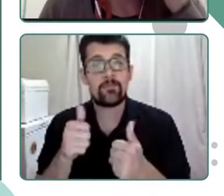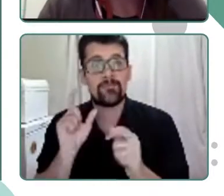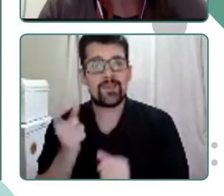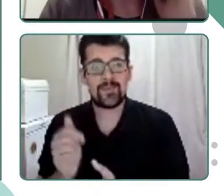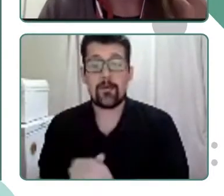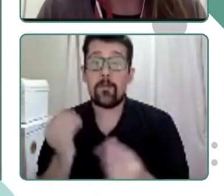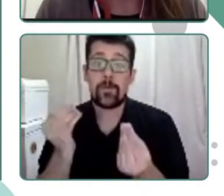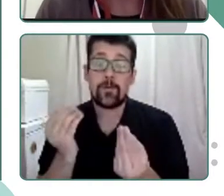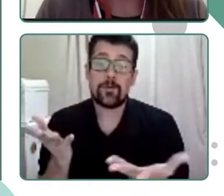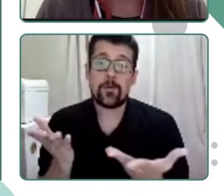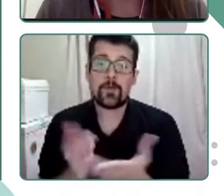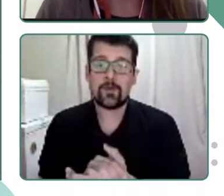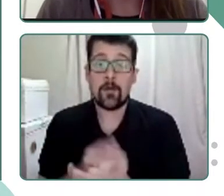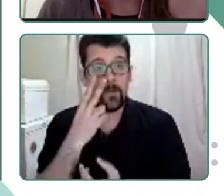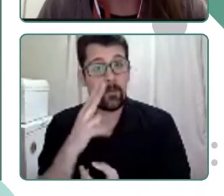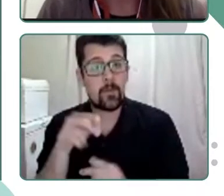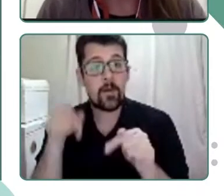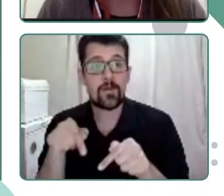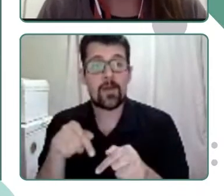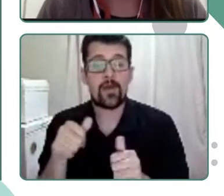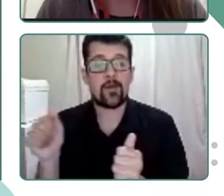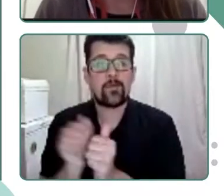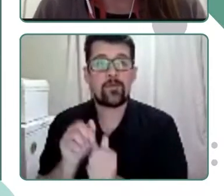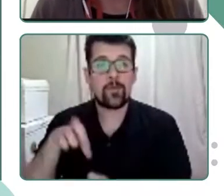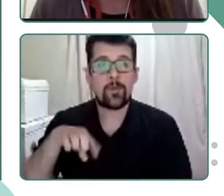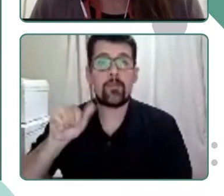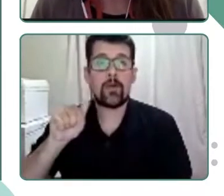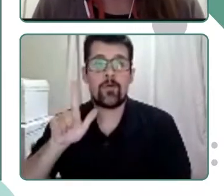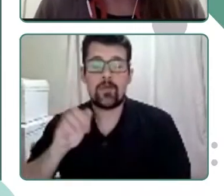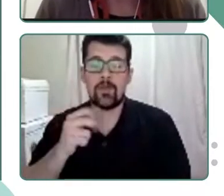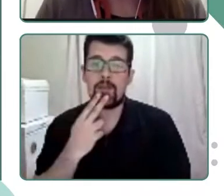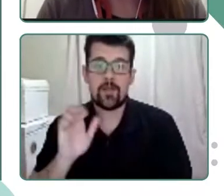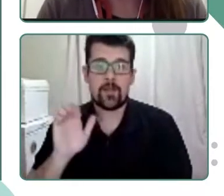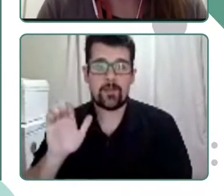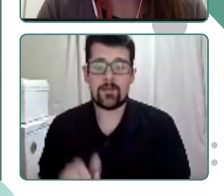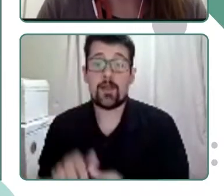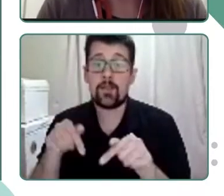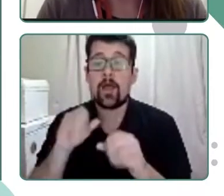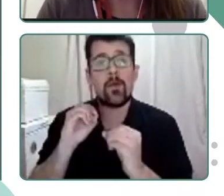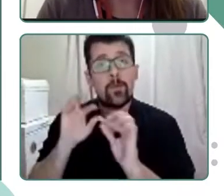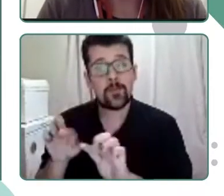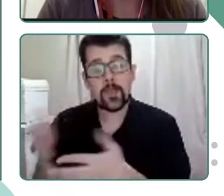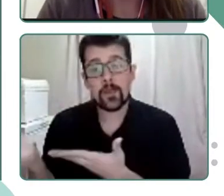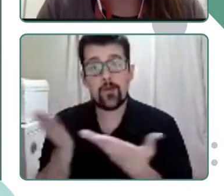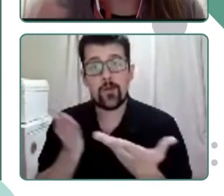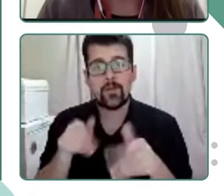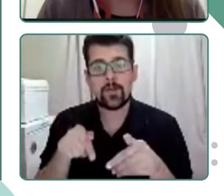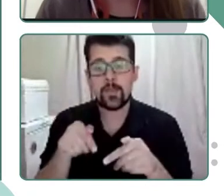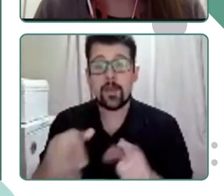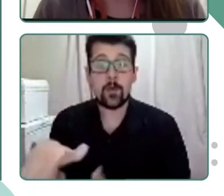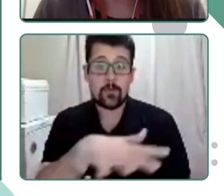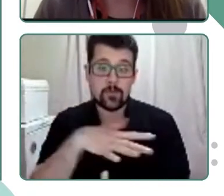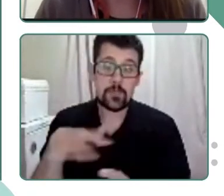Bueno, como hemos visto con la presentación de Polet, esta oportunidad que nos entregó, esta situación